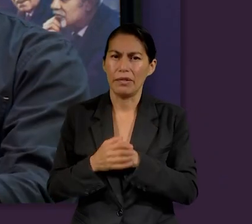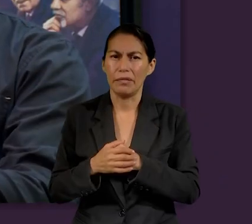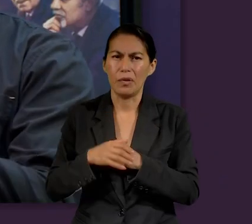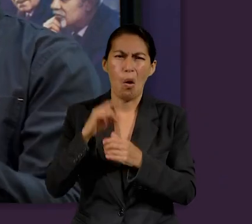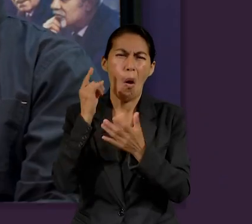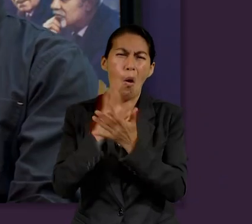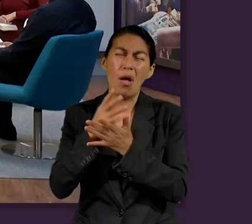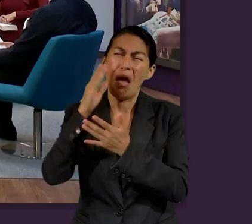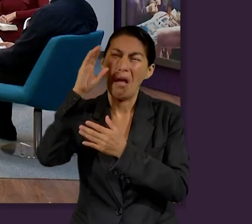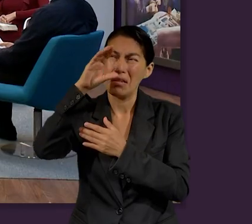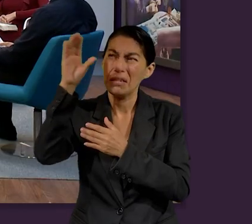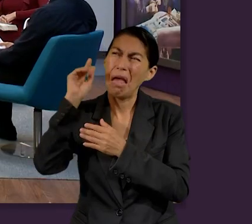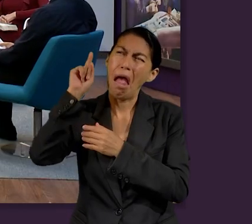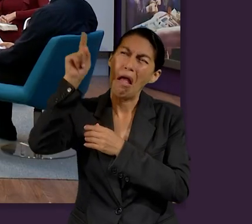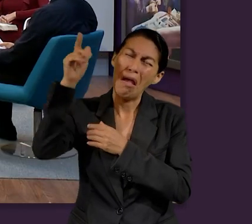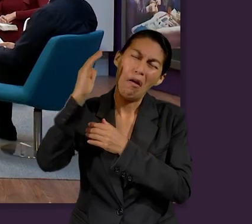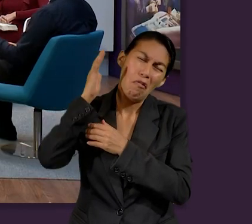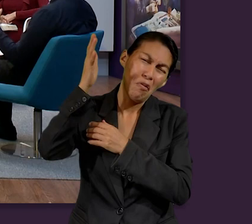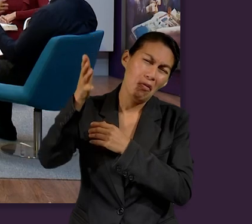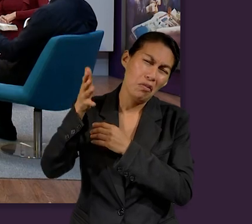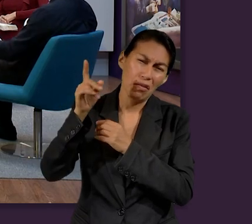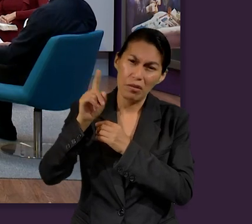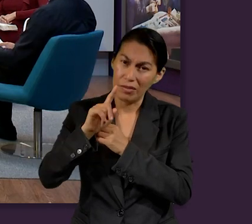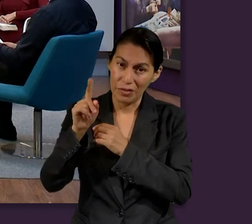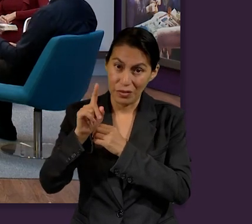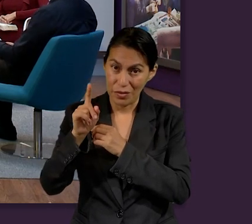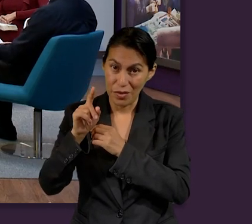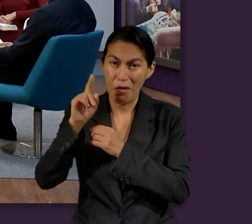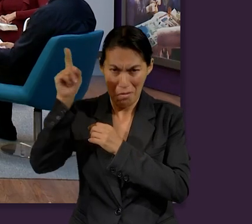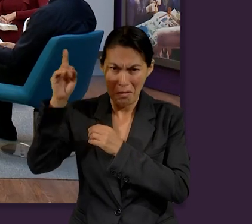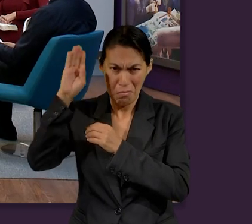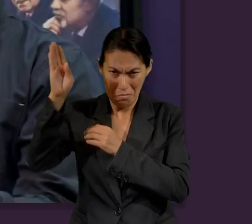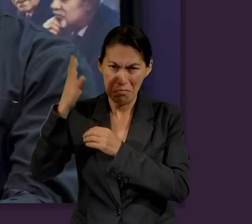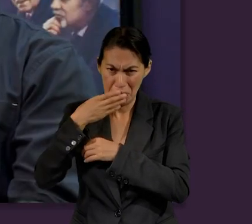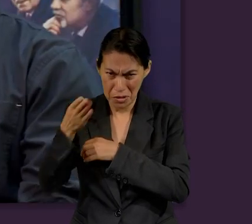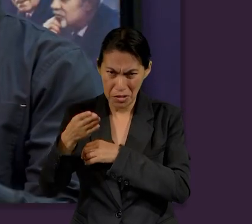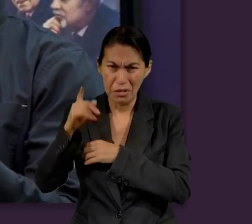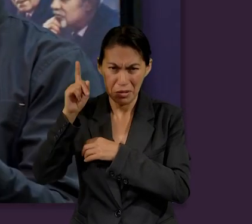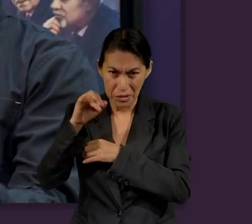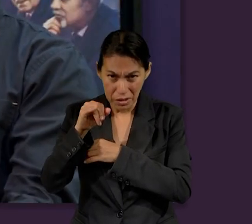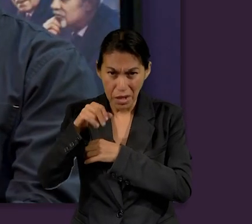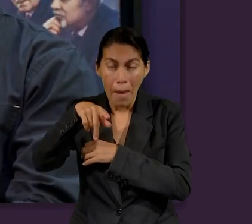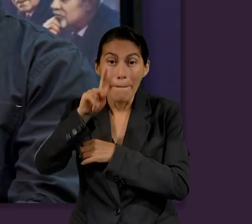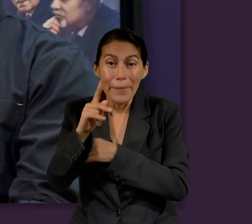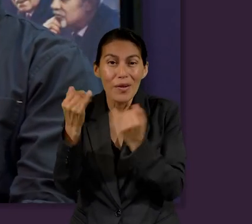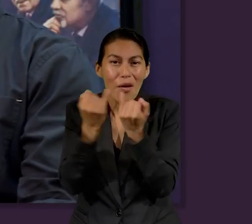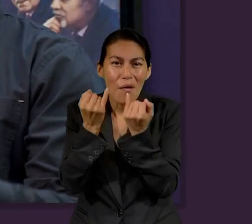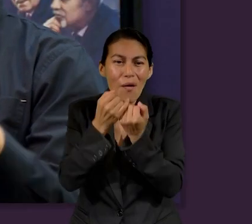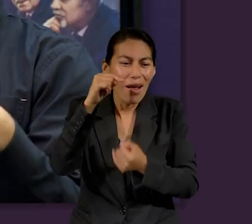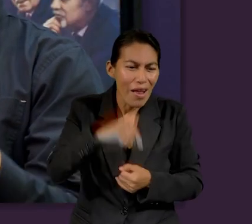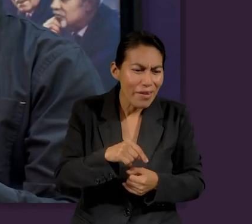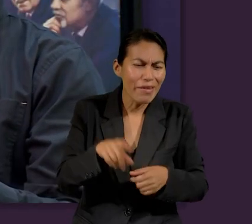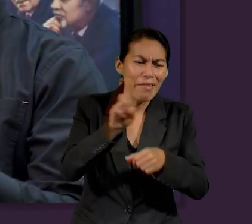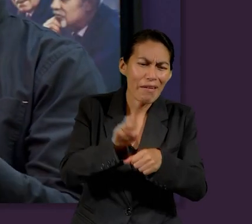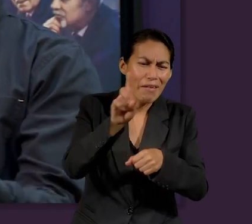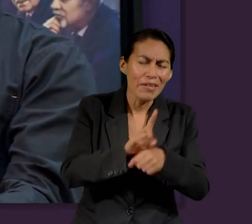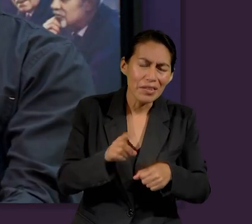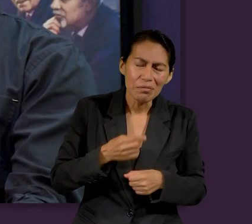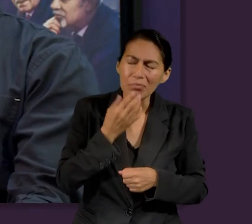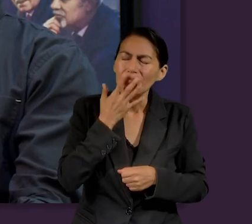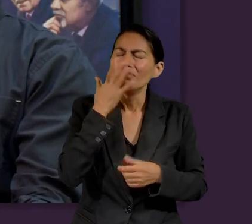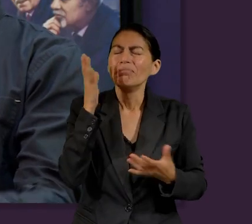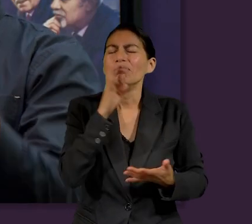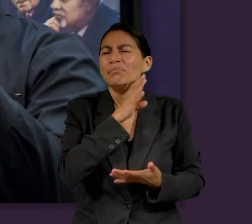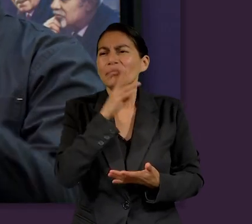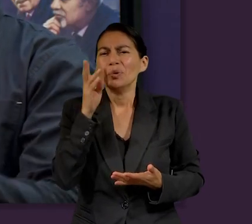recompensa que está actualmente en nuestras vidas, en nuestro respirar, en nuestro andar, en nuestros recursos, en nuestro tiempo. Y sobre todo que todas estas